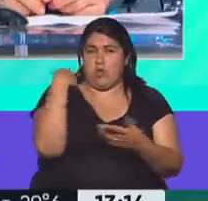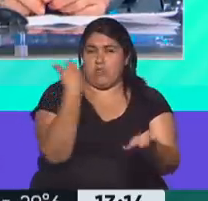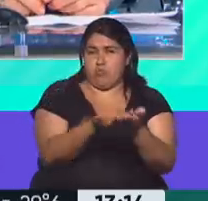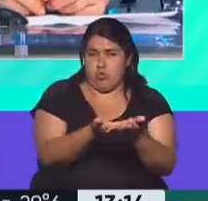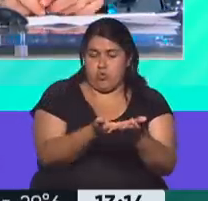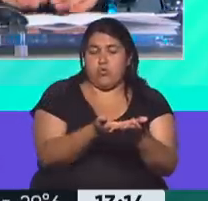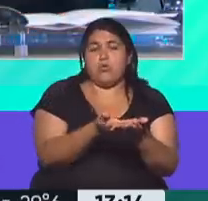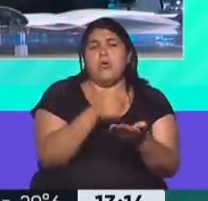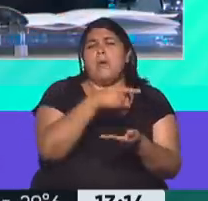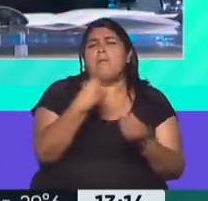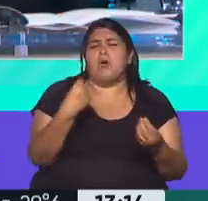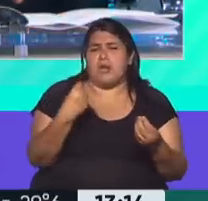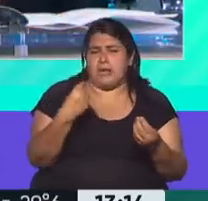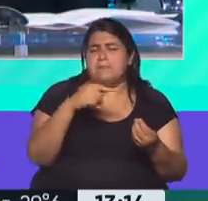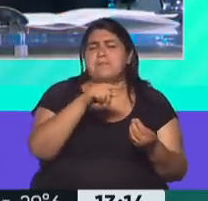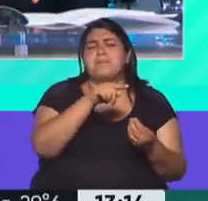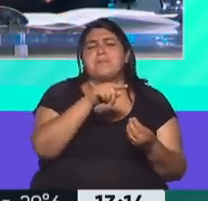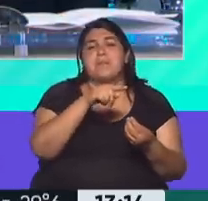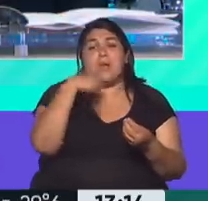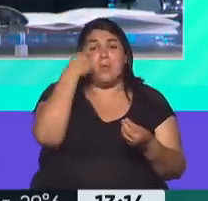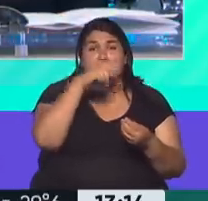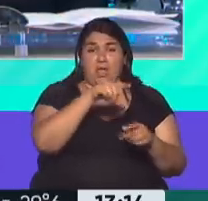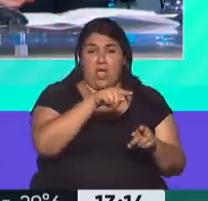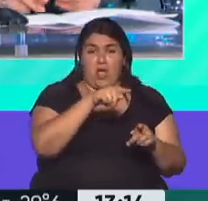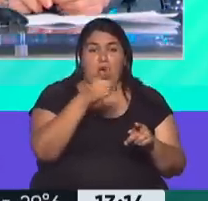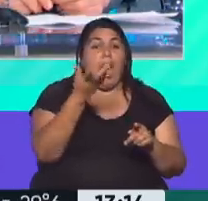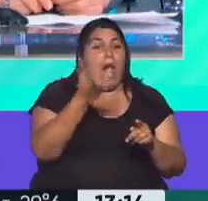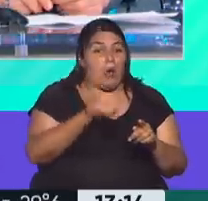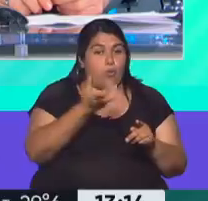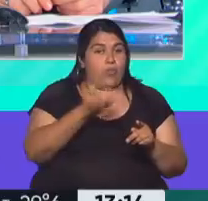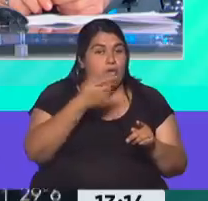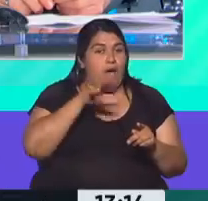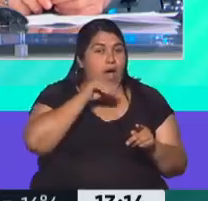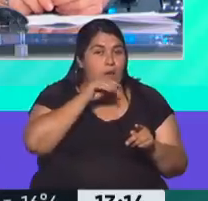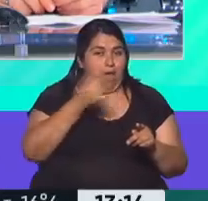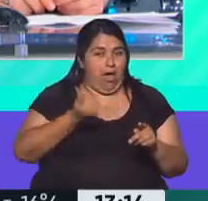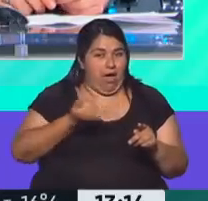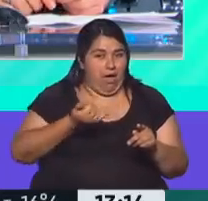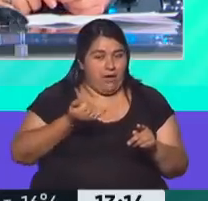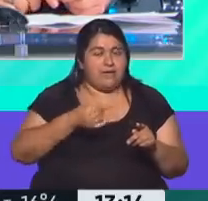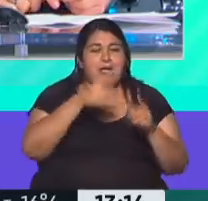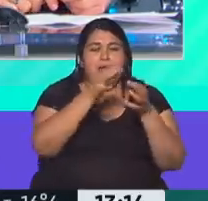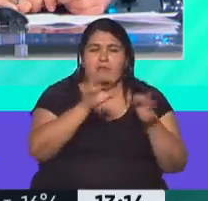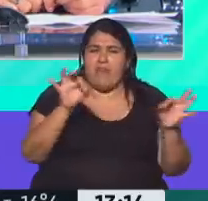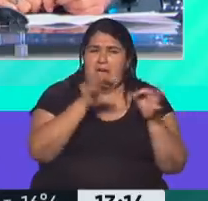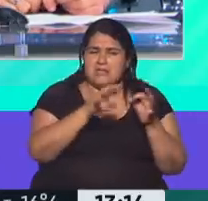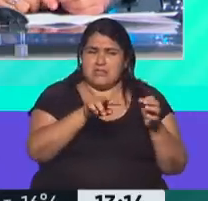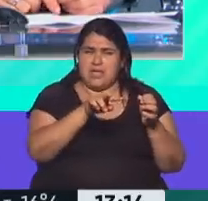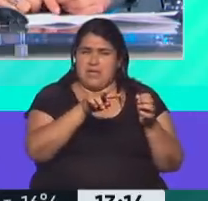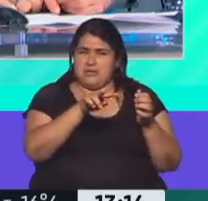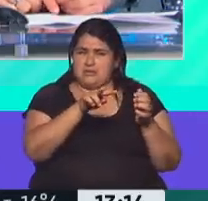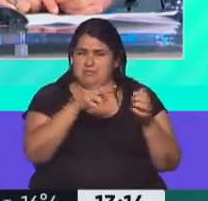la justicia porque de lo que se trata es de un video con audio y en estos audios aparecen frases muy, muy